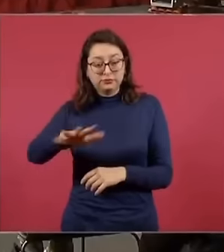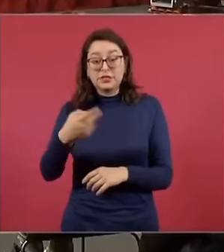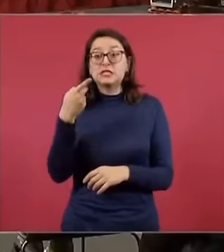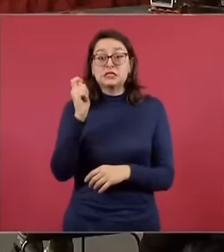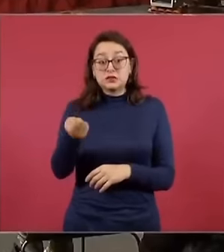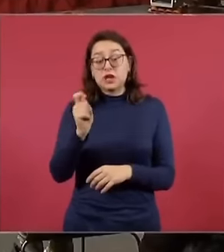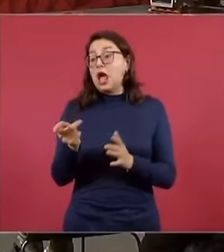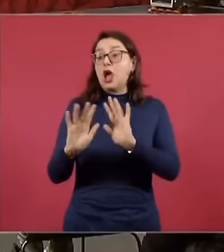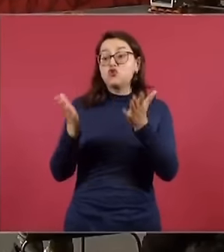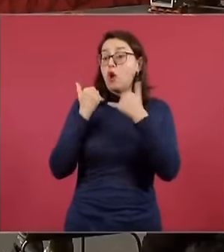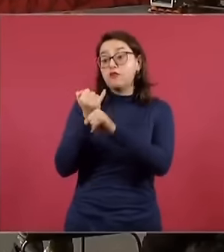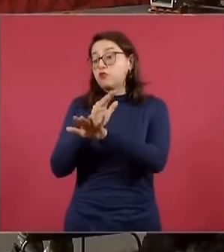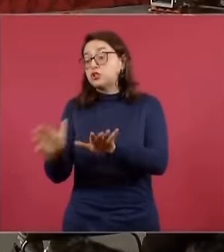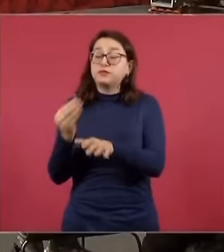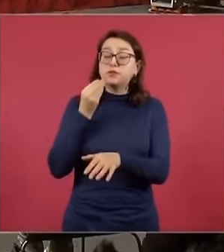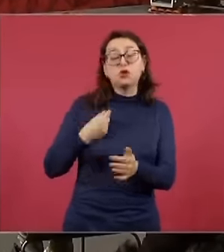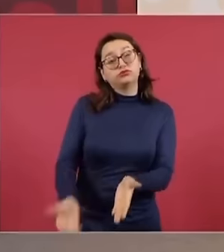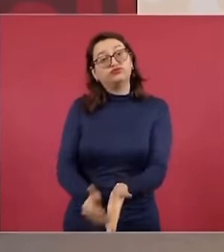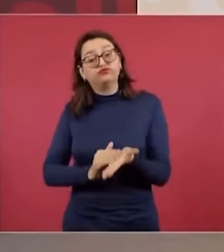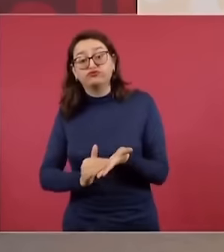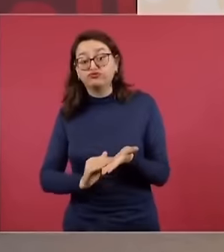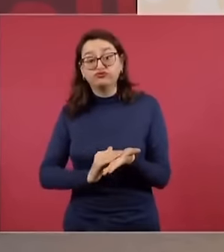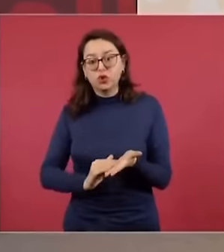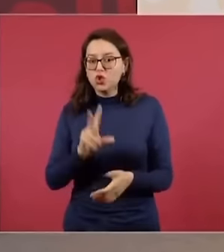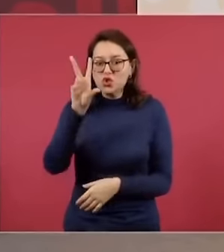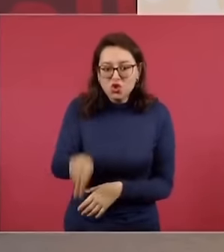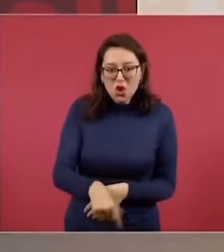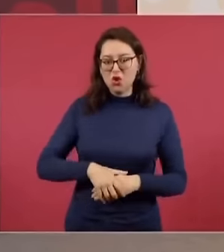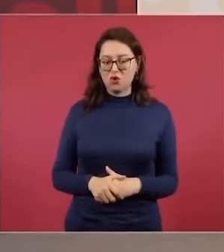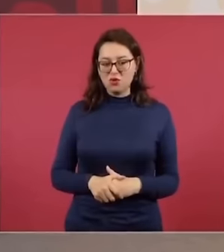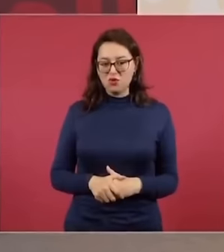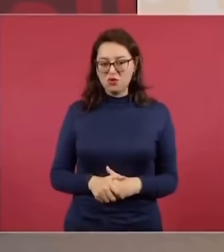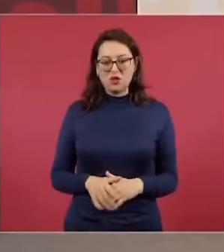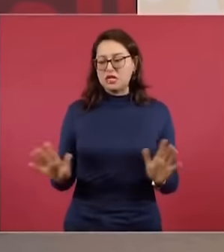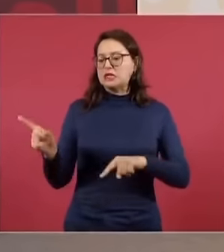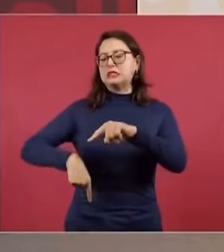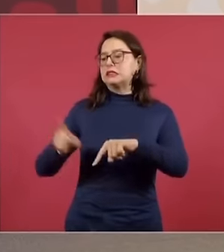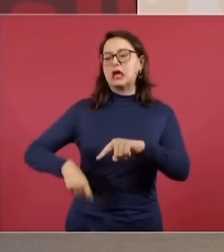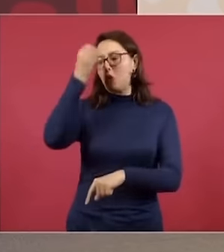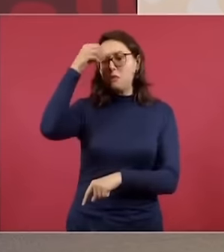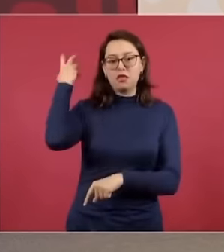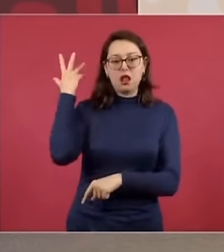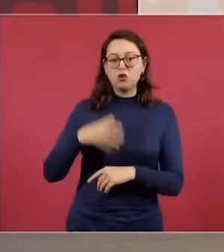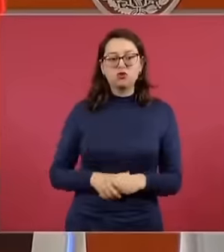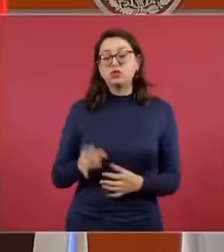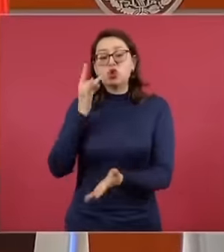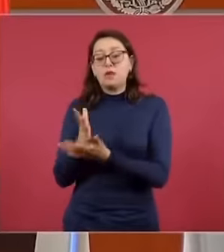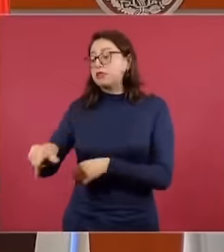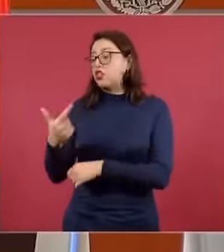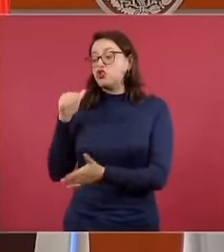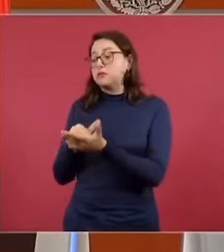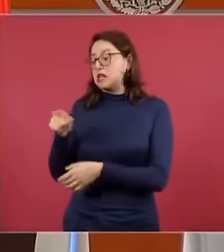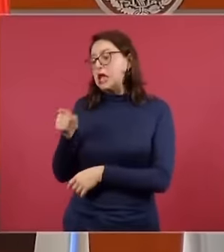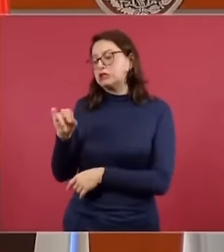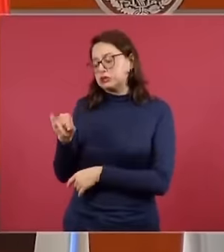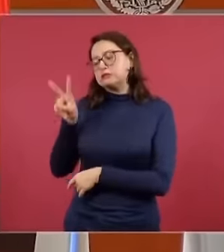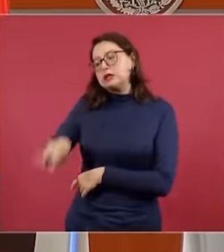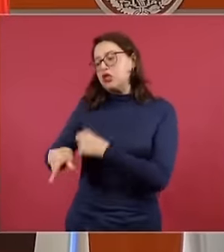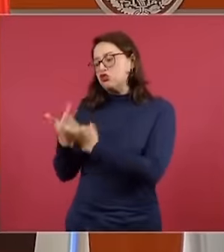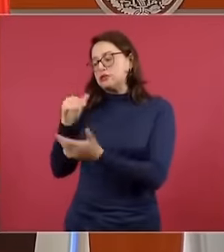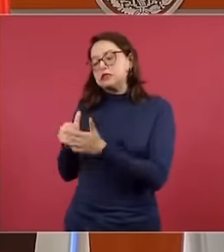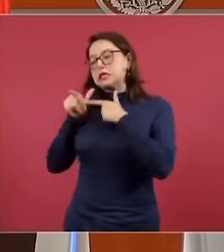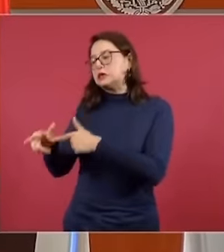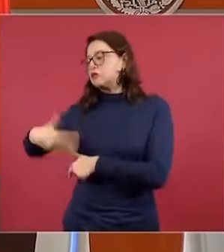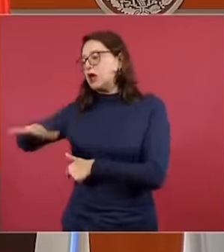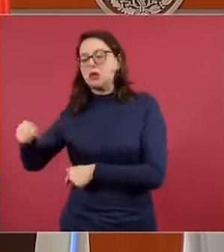Pero no significa que ya nos olvidamos de ellos y que solamente estamos reconociendo que hay